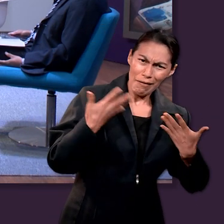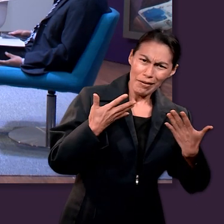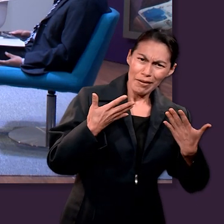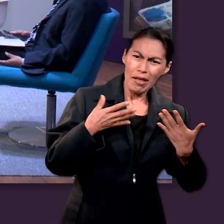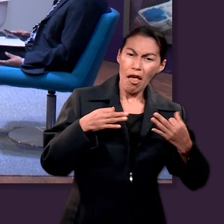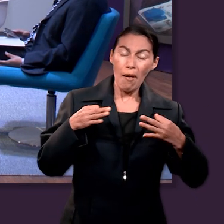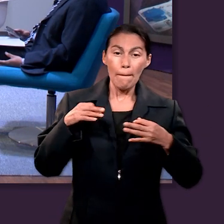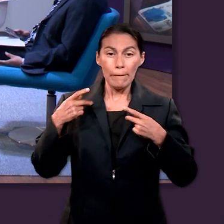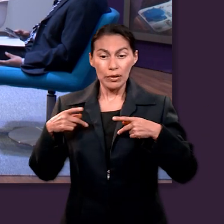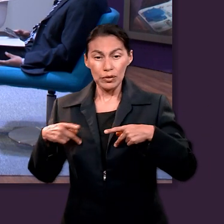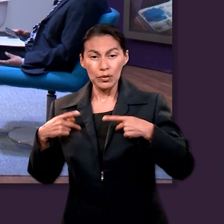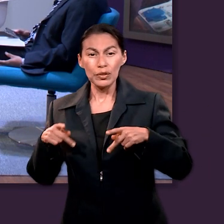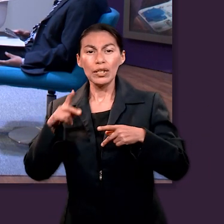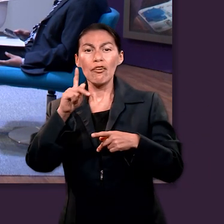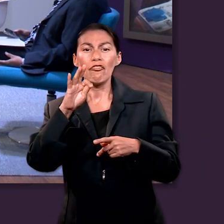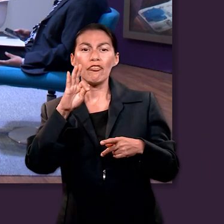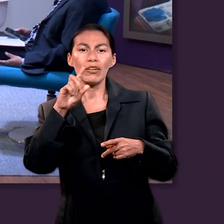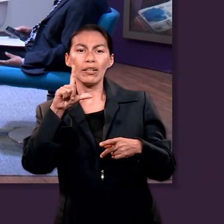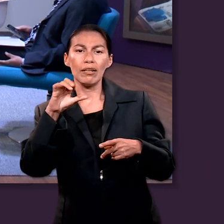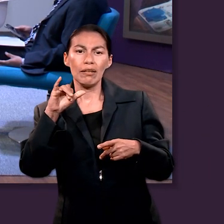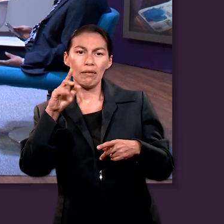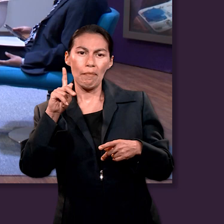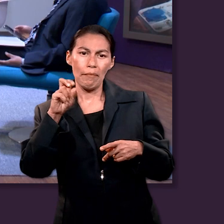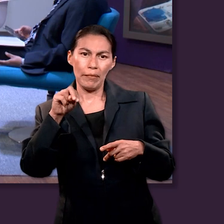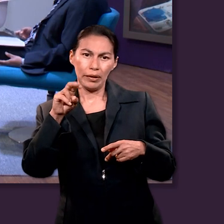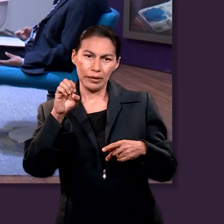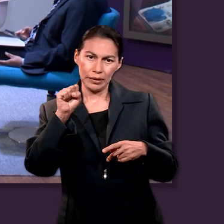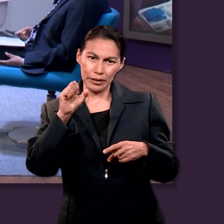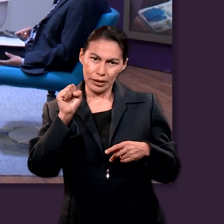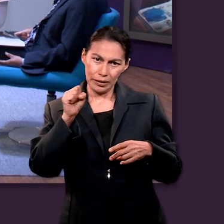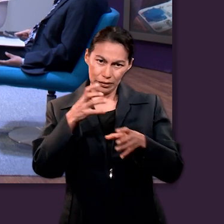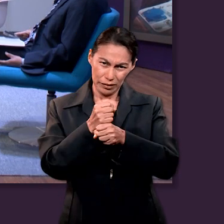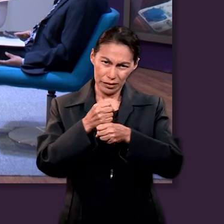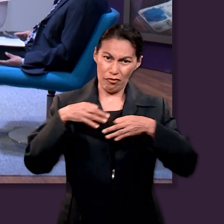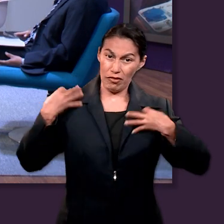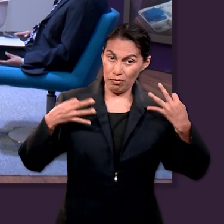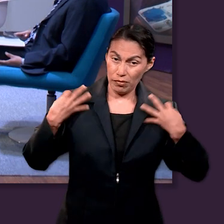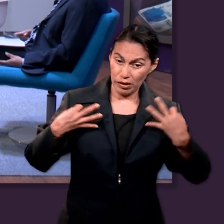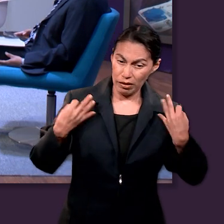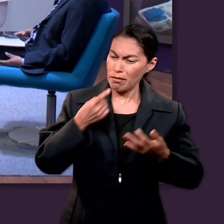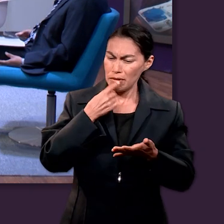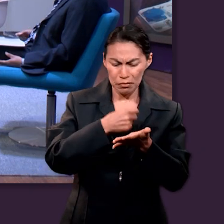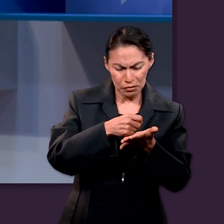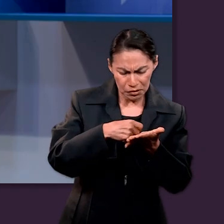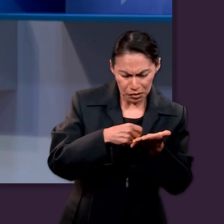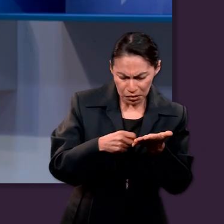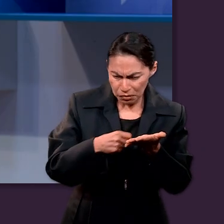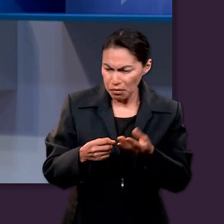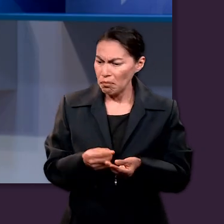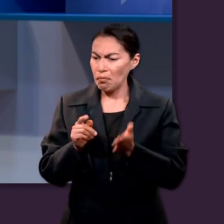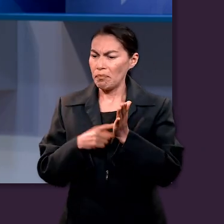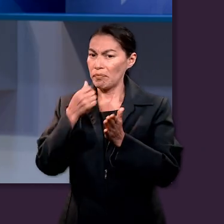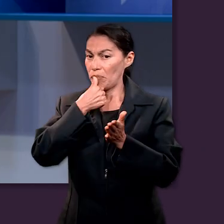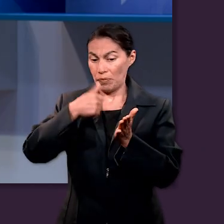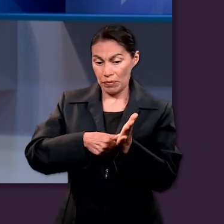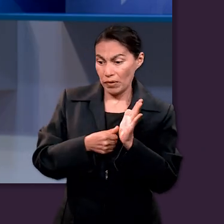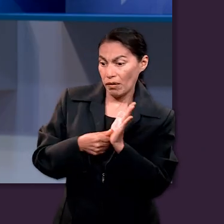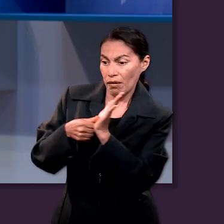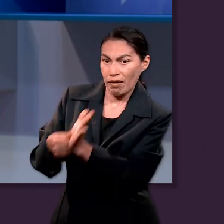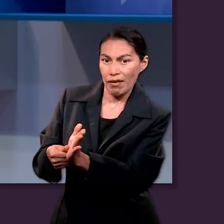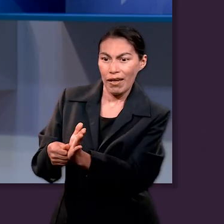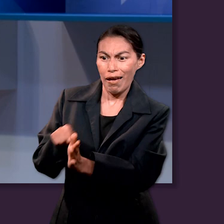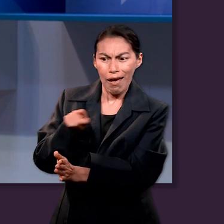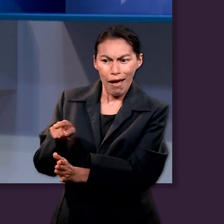en esta carta, ¿no? Y eso a me resulta sorprendente porque entonces podemos deducir que de la alabanza